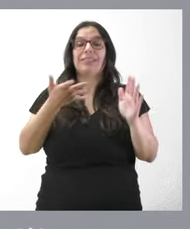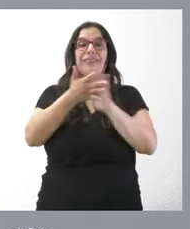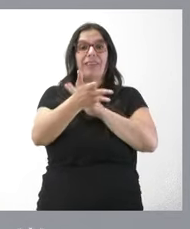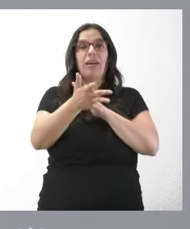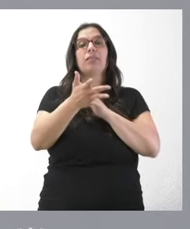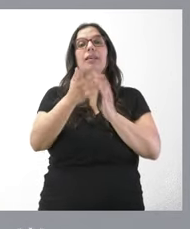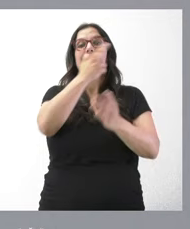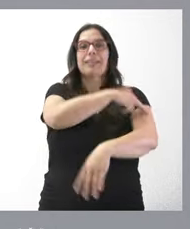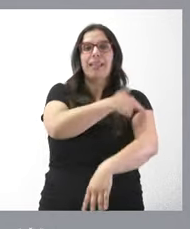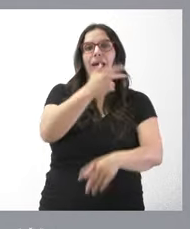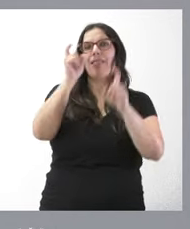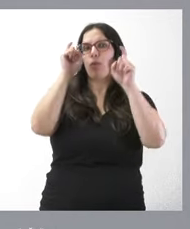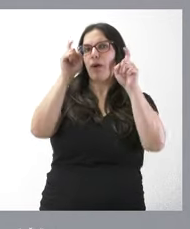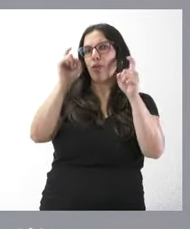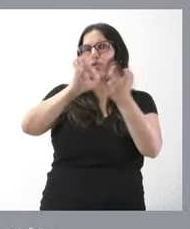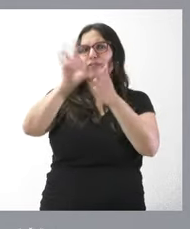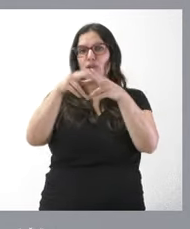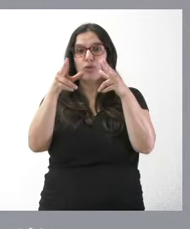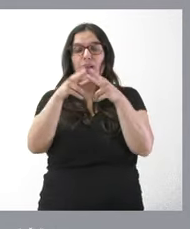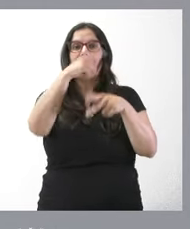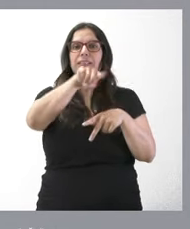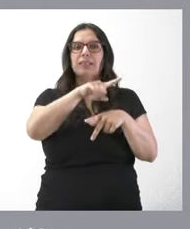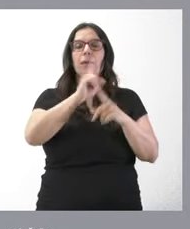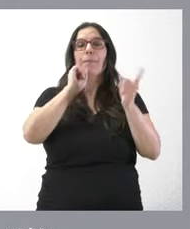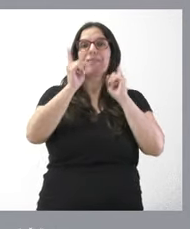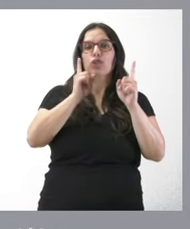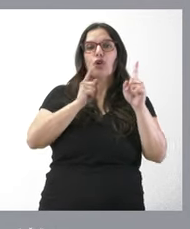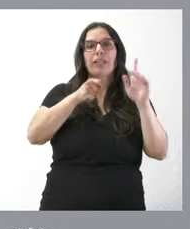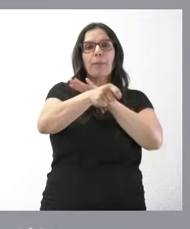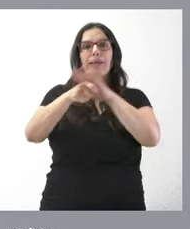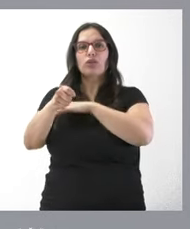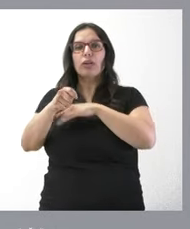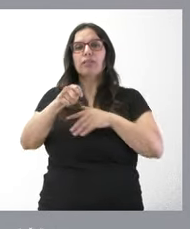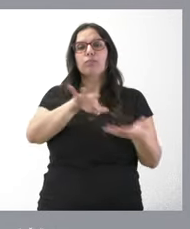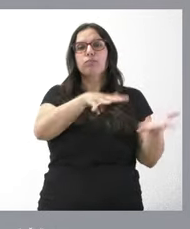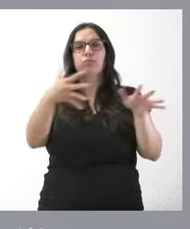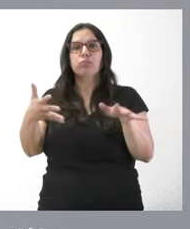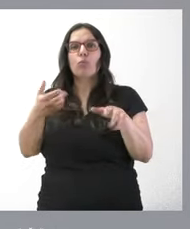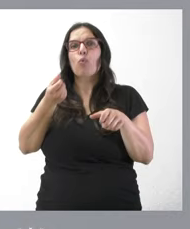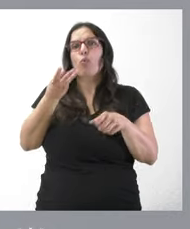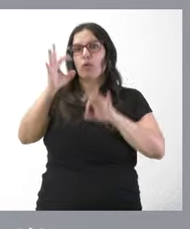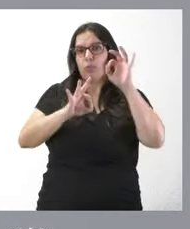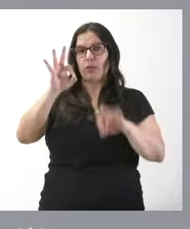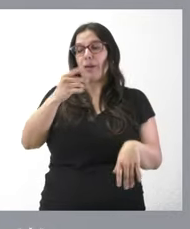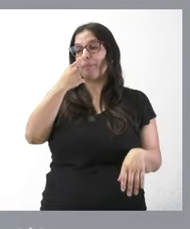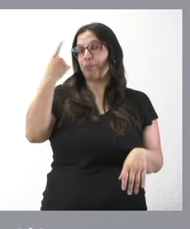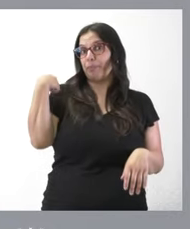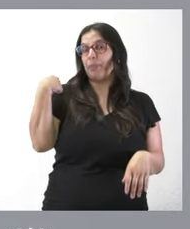ámbito de la sanidad, de la educación, de los servicios sociales. En el año 2023 se alcanzaron los